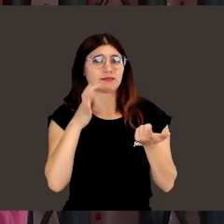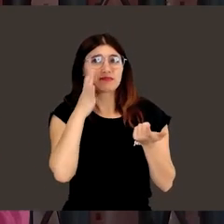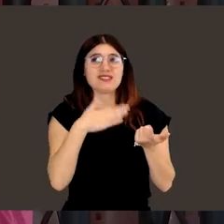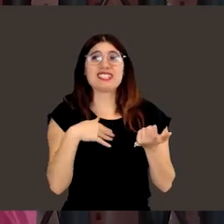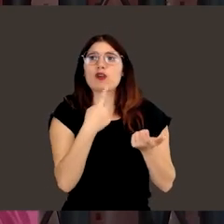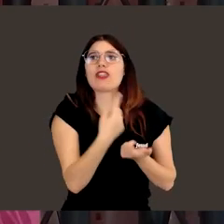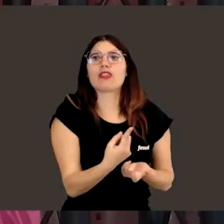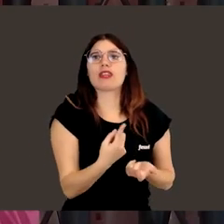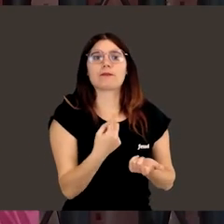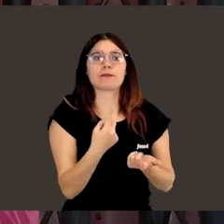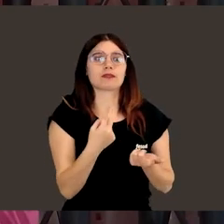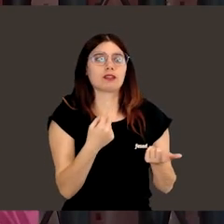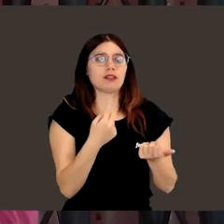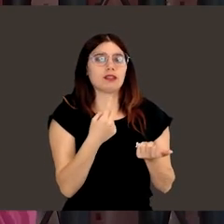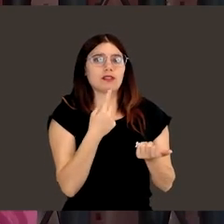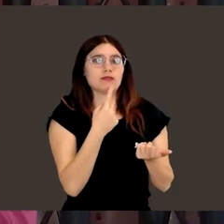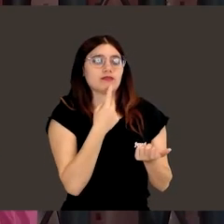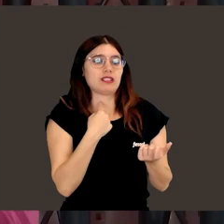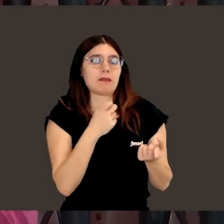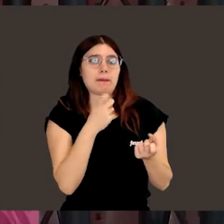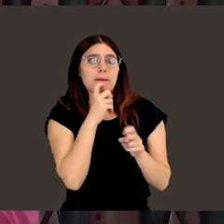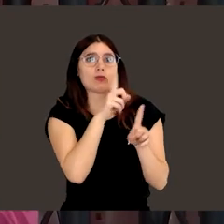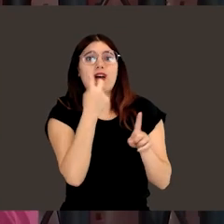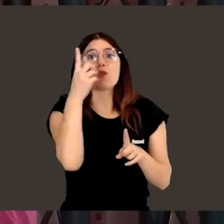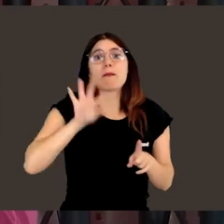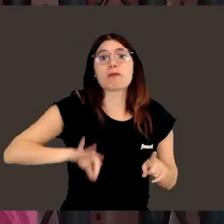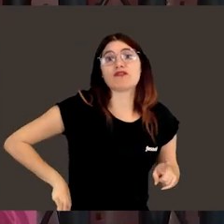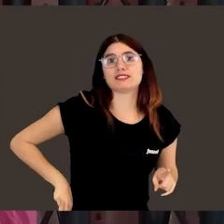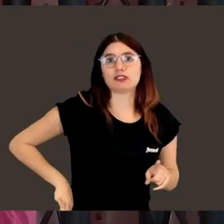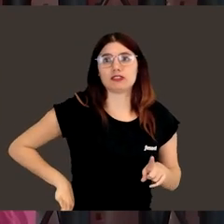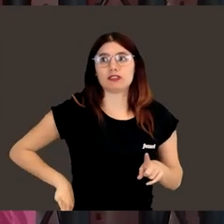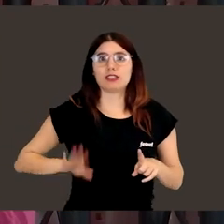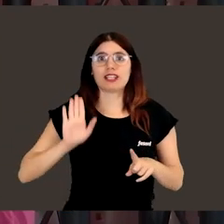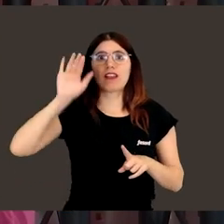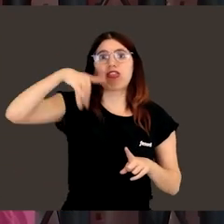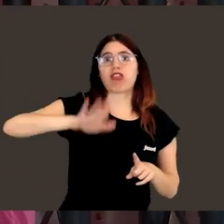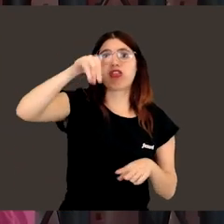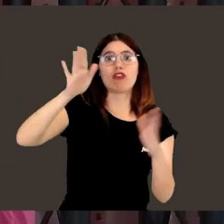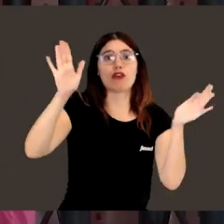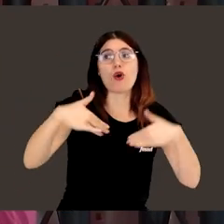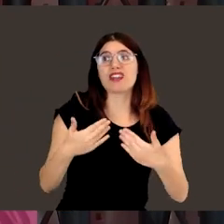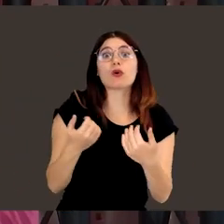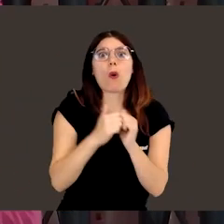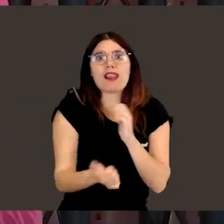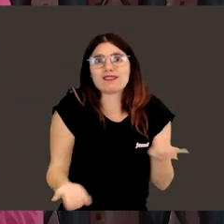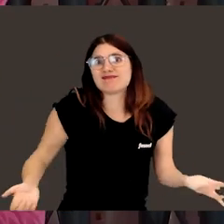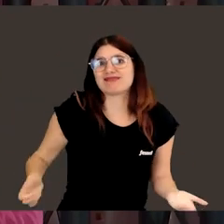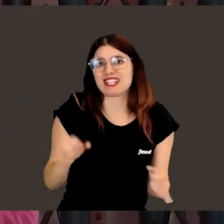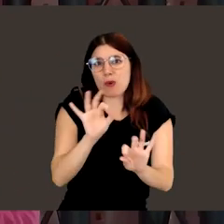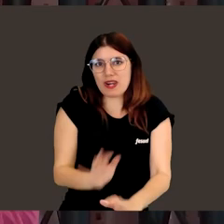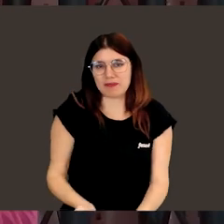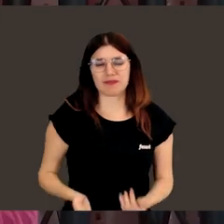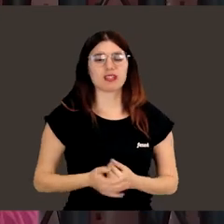quiero decir que, bueno, dime, hago la pregunta al revés, dime una profesión en donde no tenga malos momentos. la que no haya vaivenes.